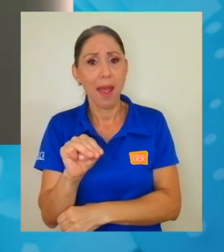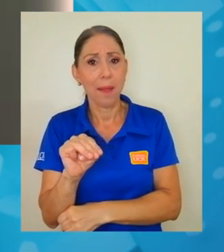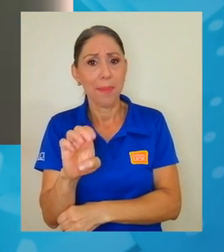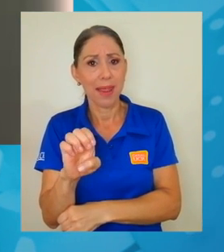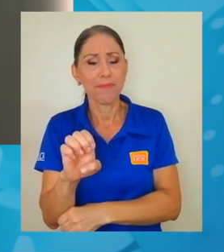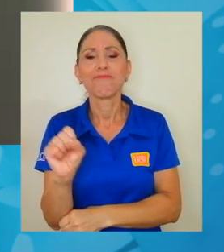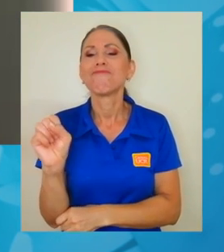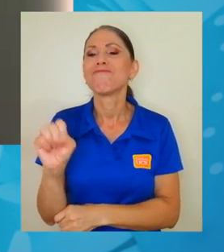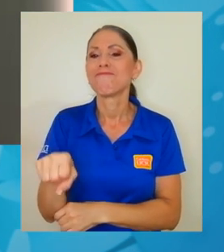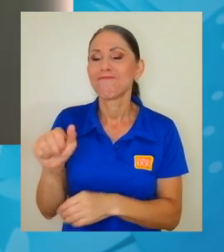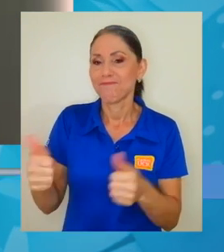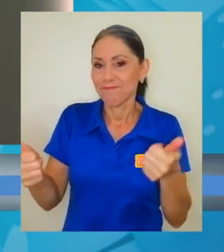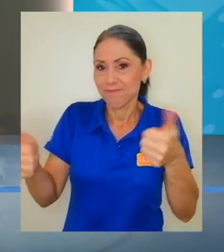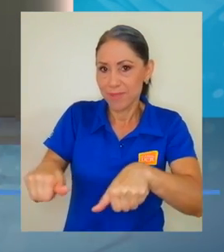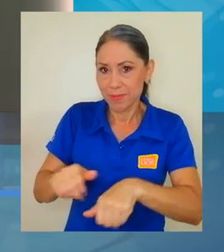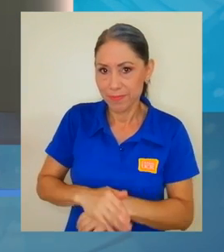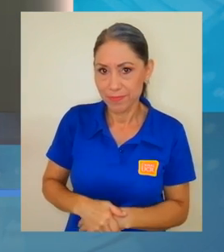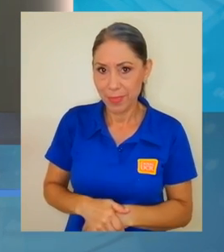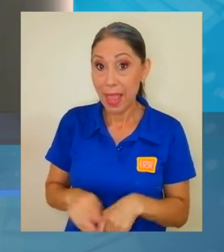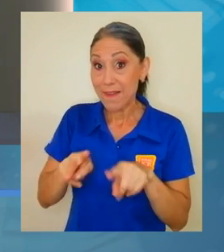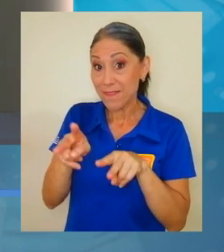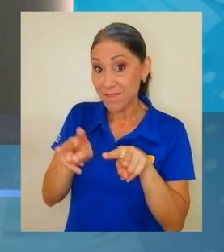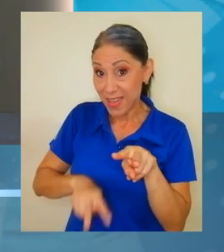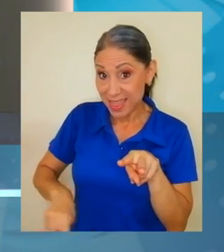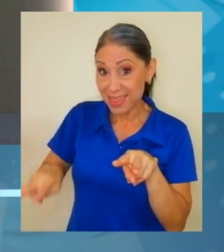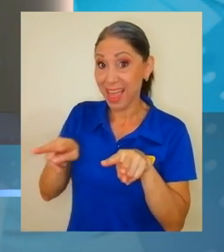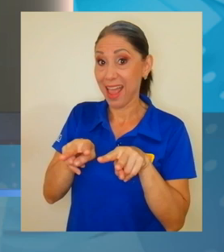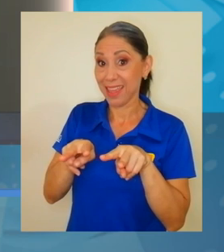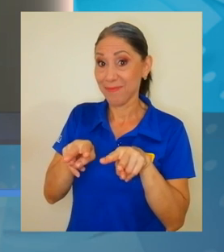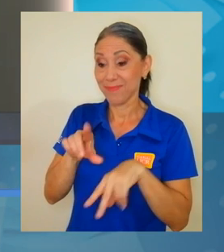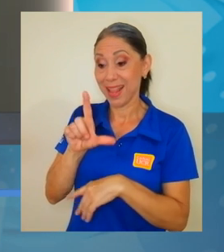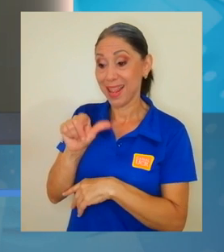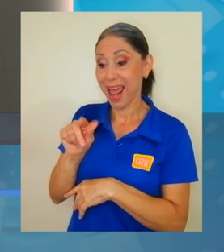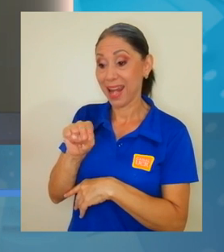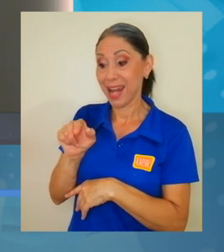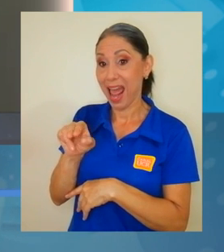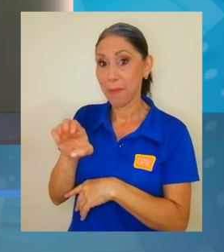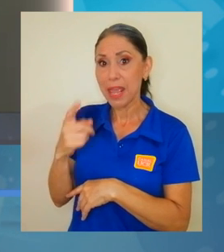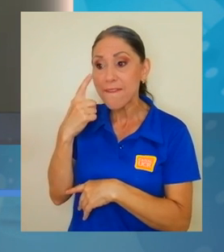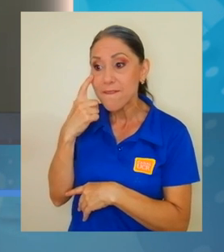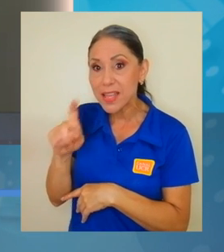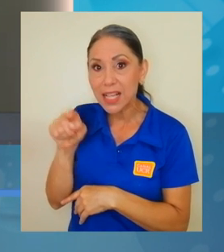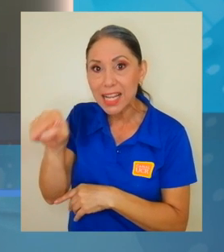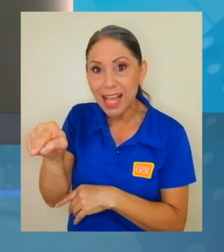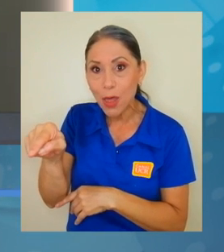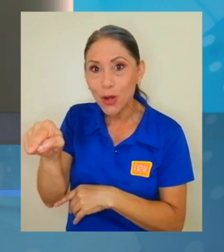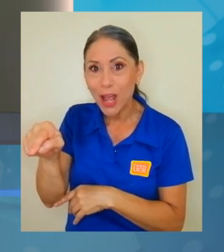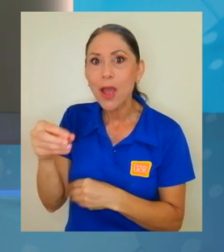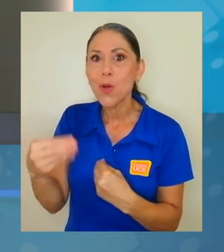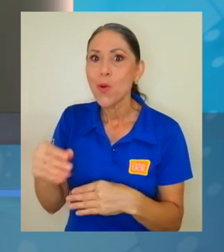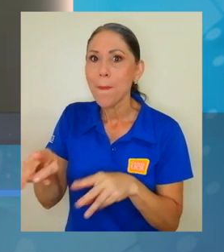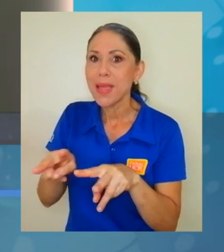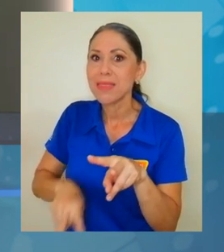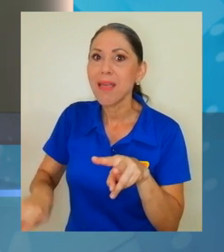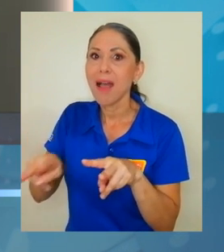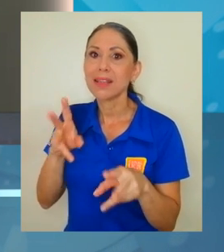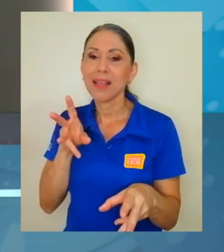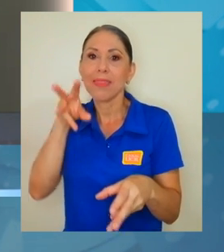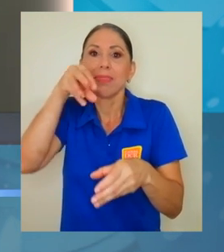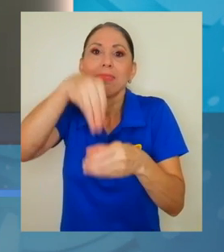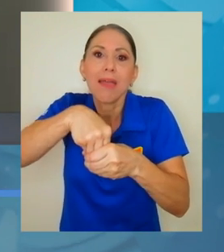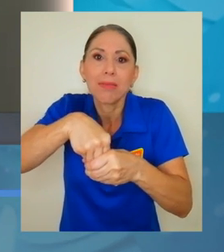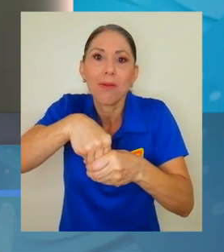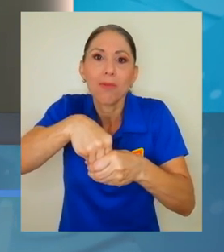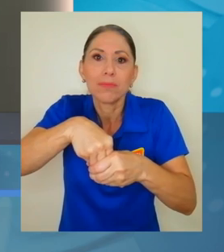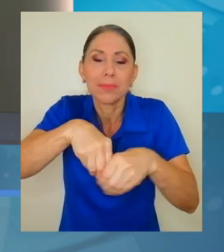Totalmente de acuerdo. La gran ventaja de la ANAMI como ente fiscalizador es que está dentro de la estructura de la Universidad de Costa Rica.